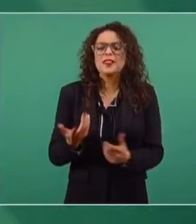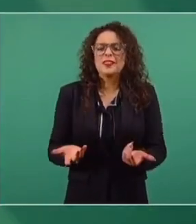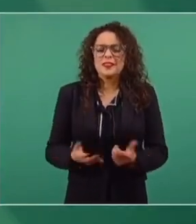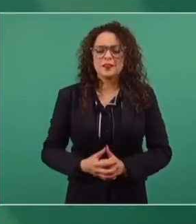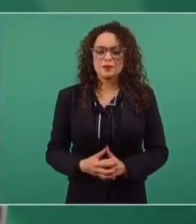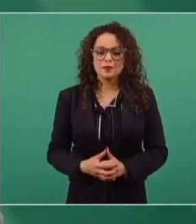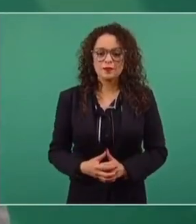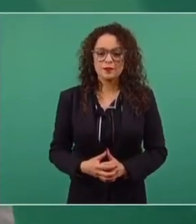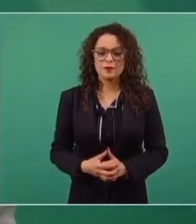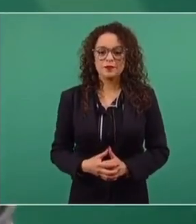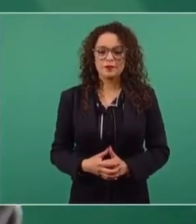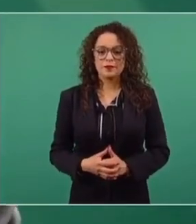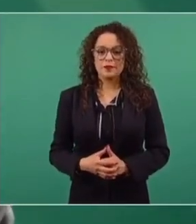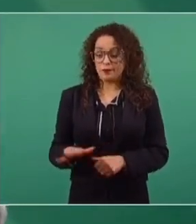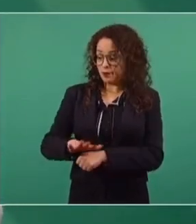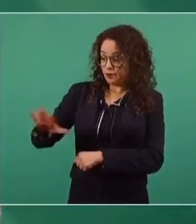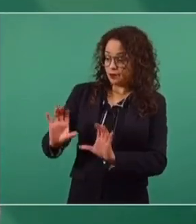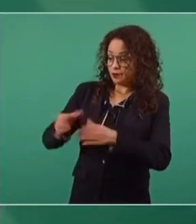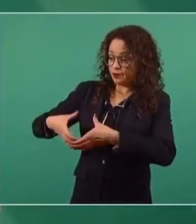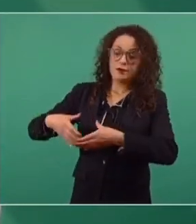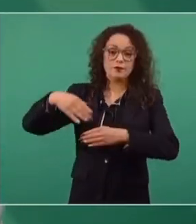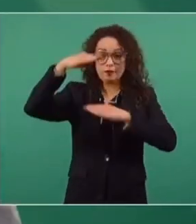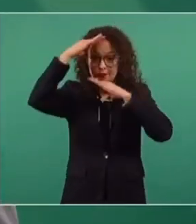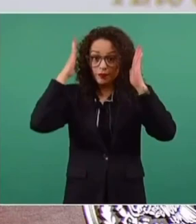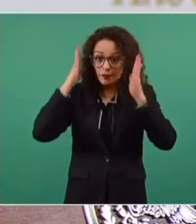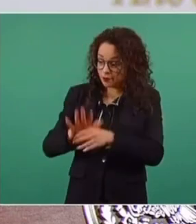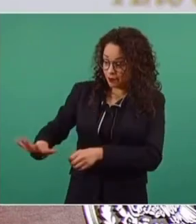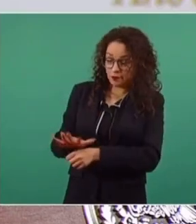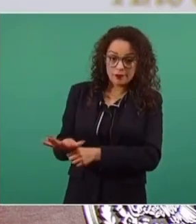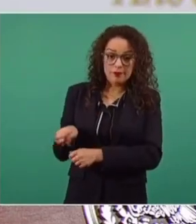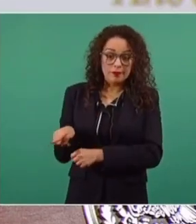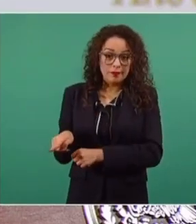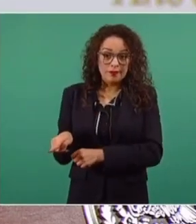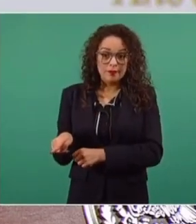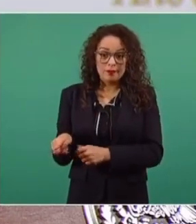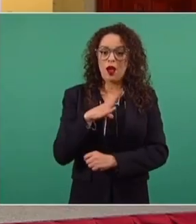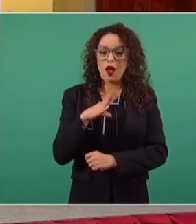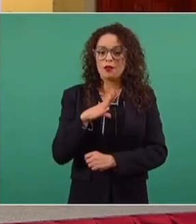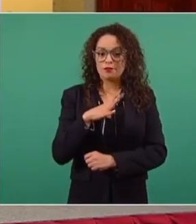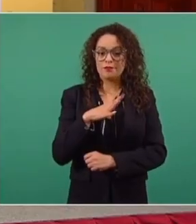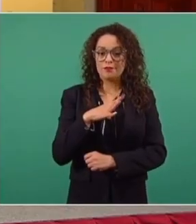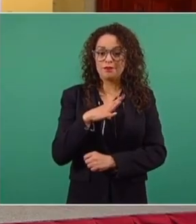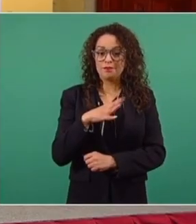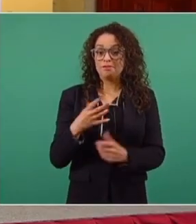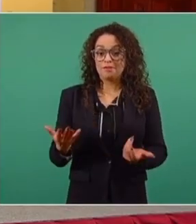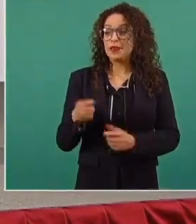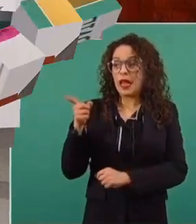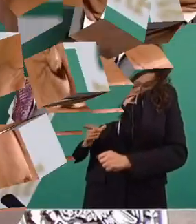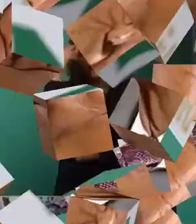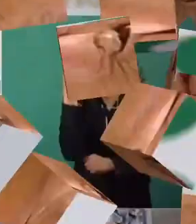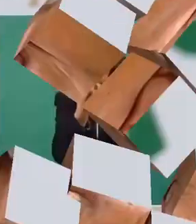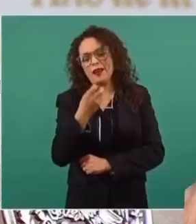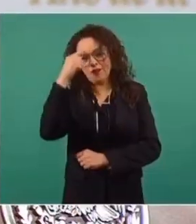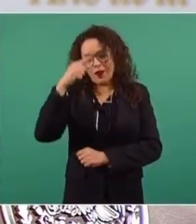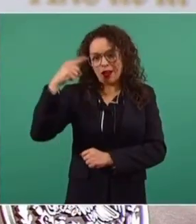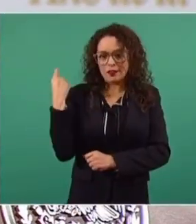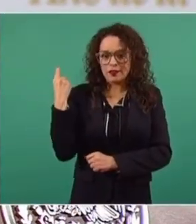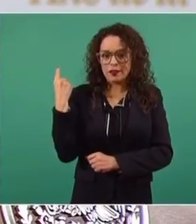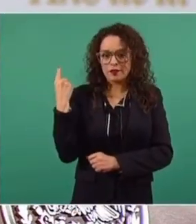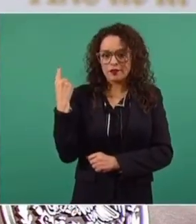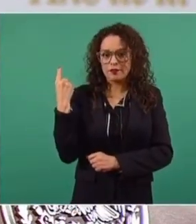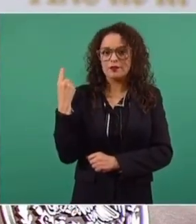Porque están ellos, los conservadores, muy menguados. Entonces, ellos apuestan a eso, a que nos